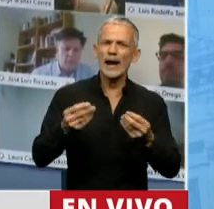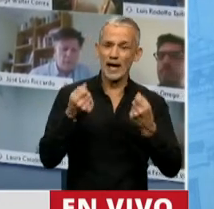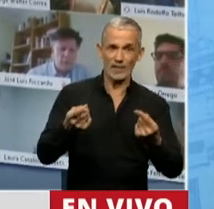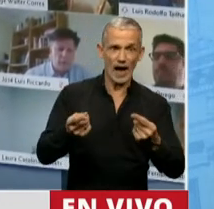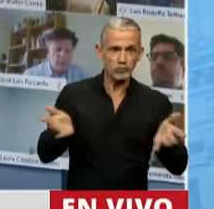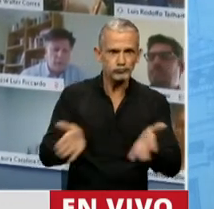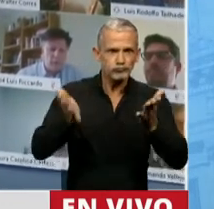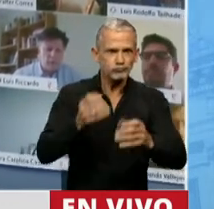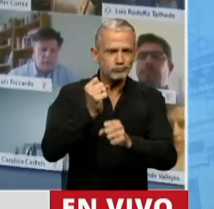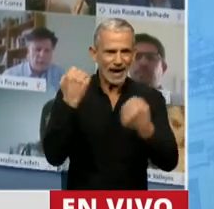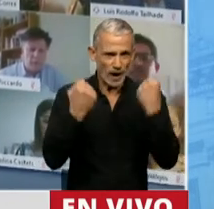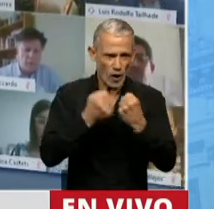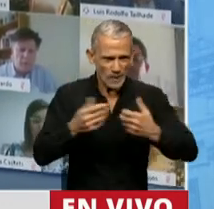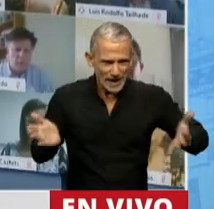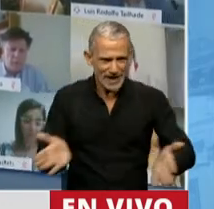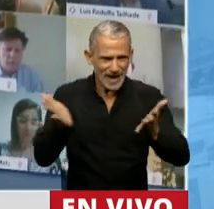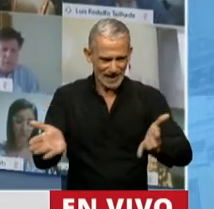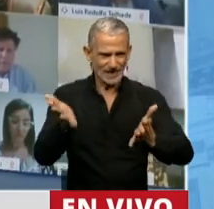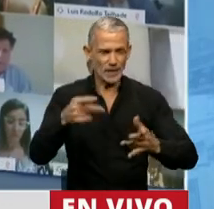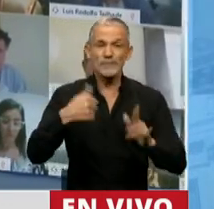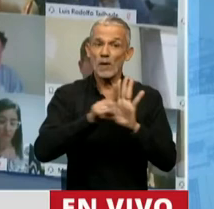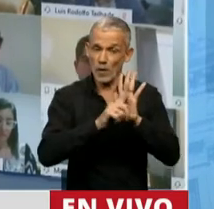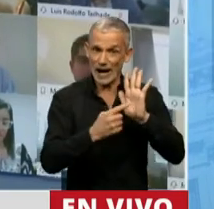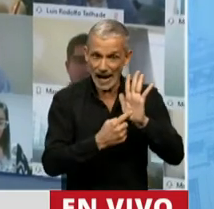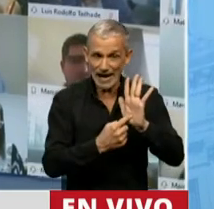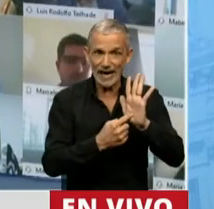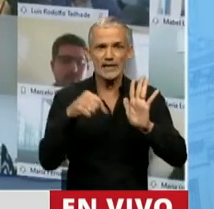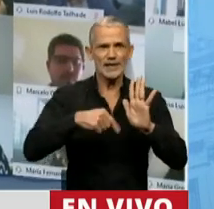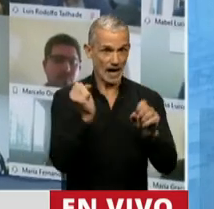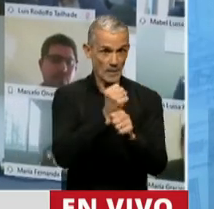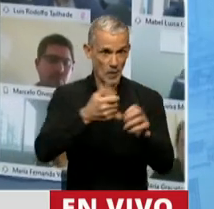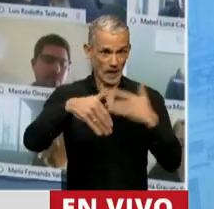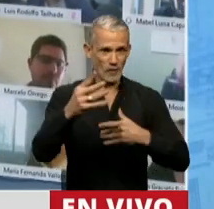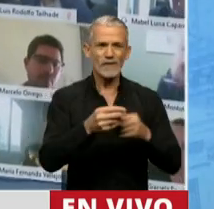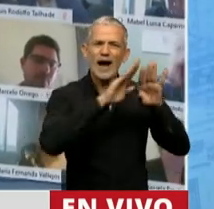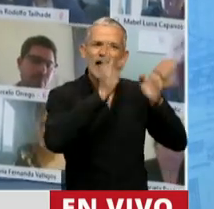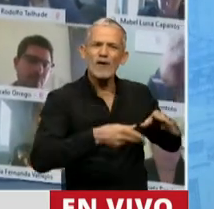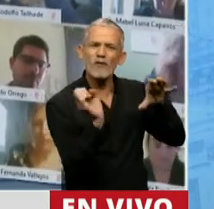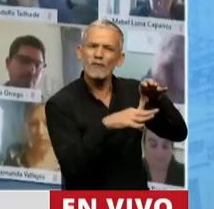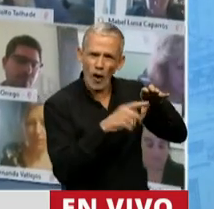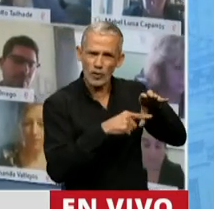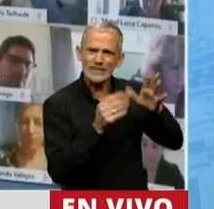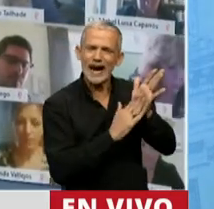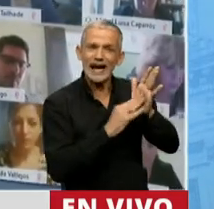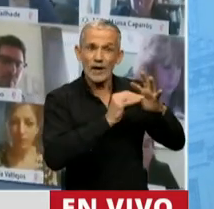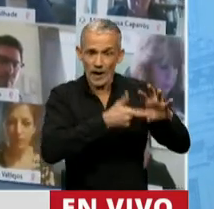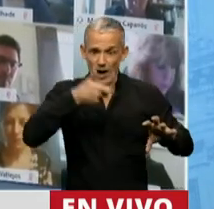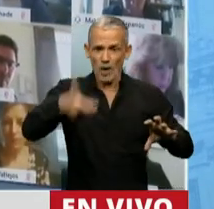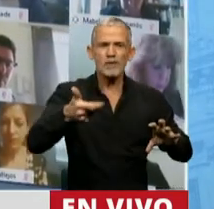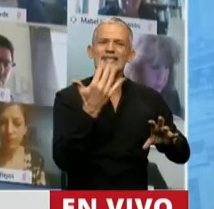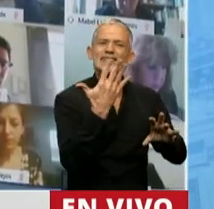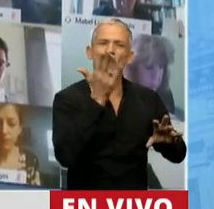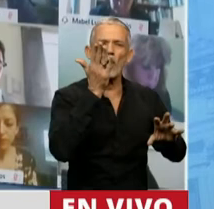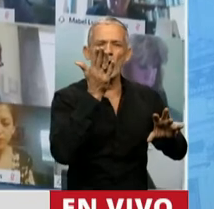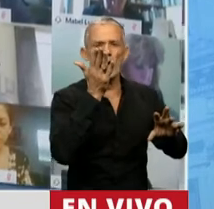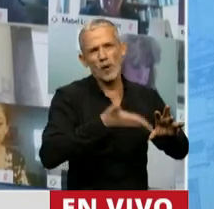dinamizadora de la economía. Por hoy, por esta que estamos sancionando, el Fondo de Garantía deberá invertir entre el 5